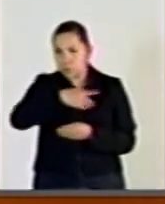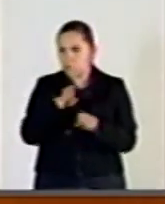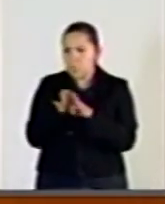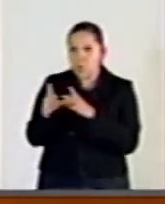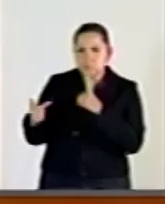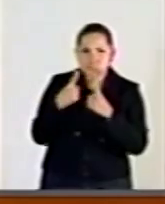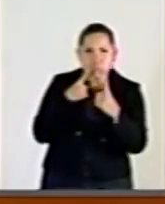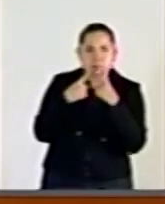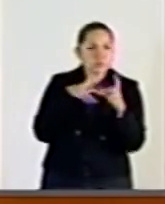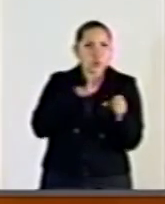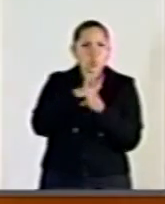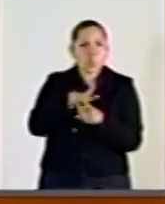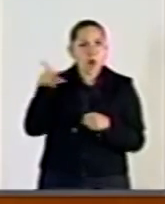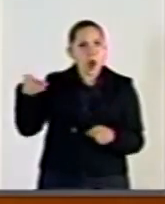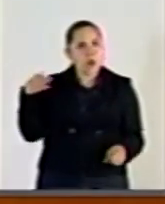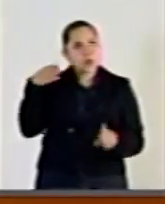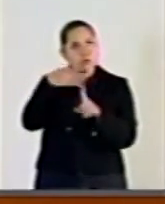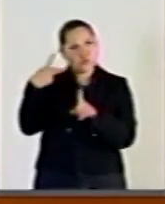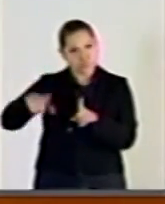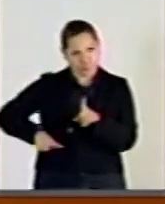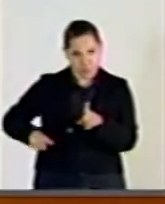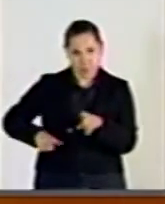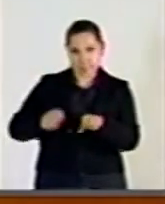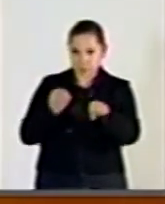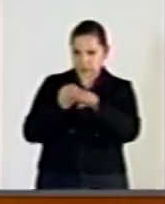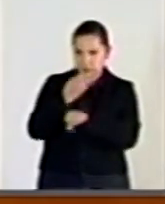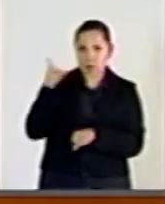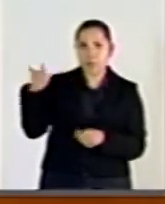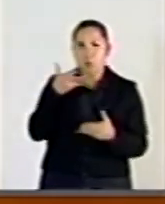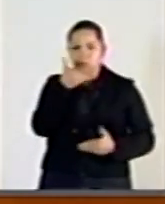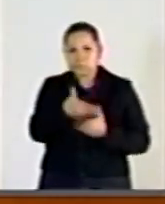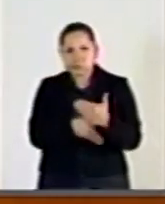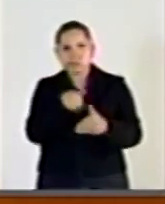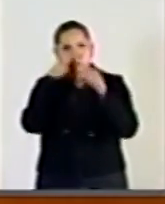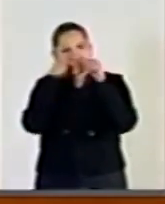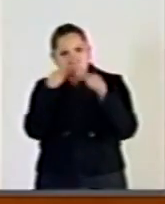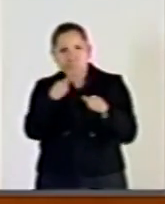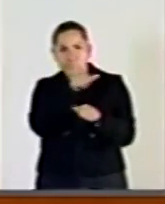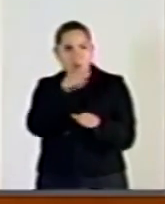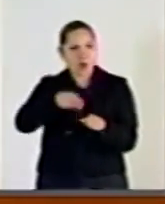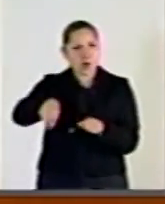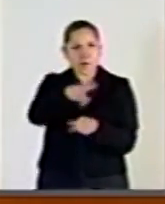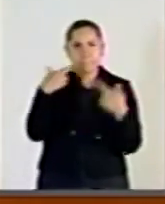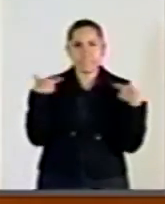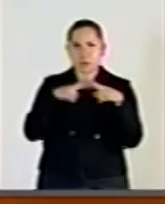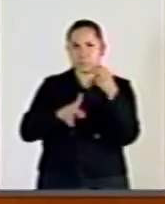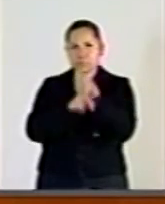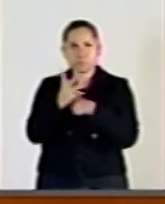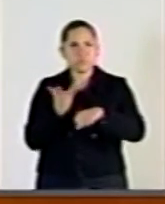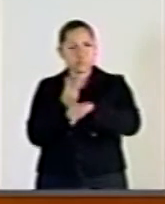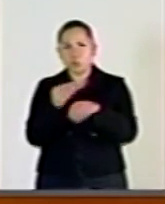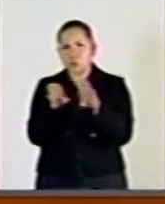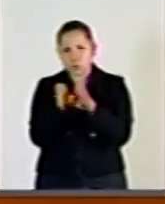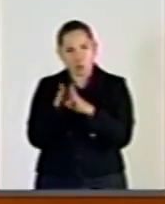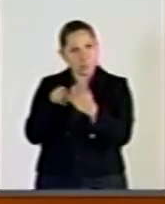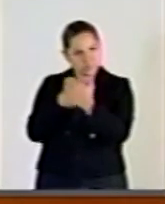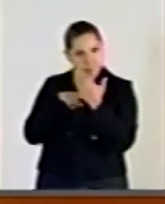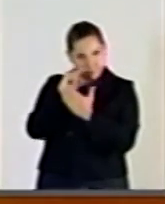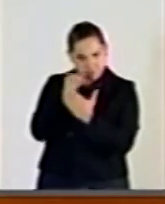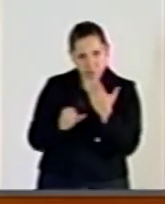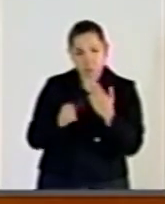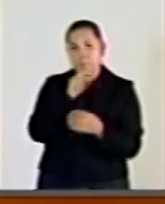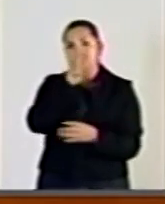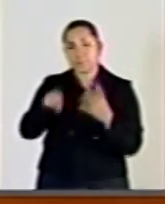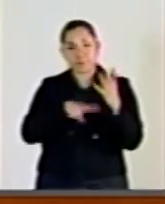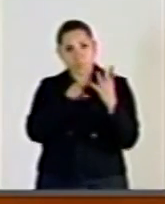acciones realizadas de ese Gobierno estatal en ese conflicto social. Cuarto, la Comisión Permanente del Honorable Congreso de